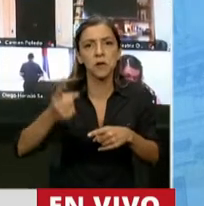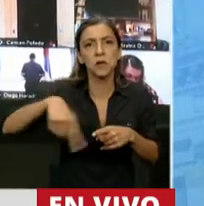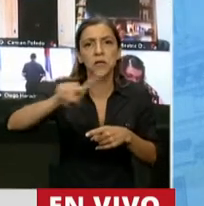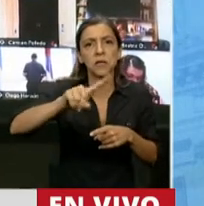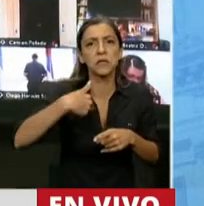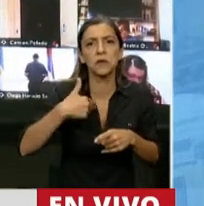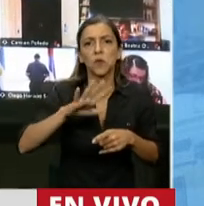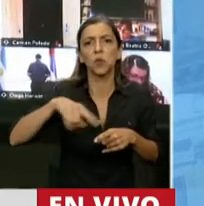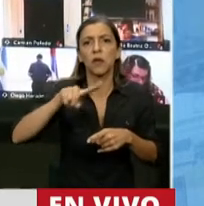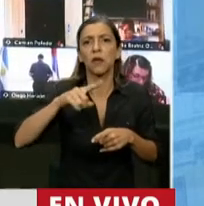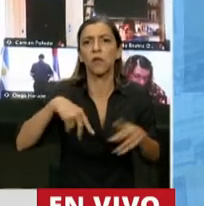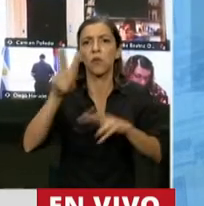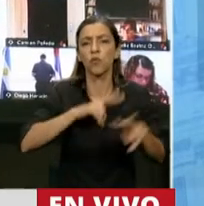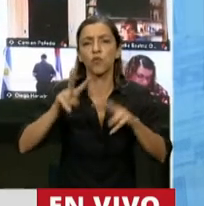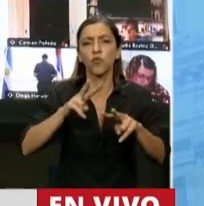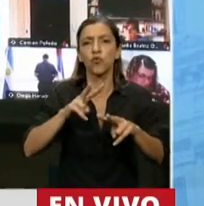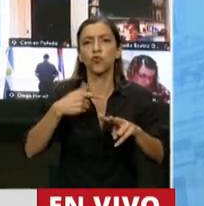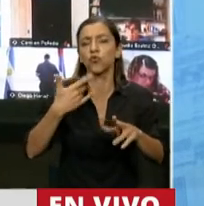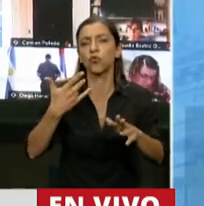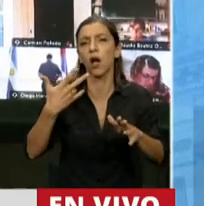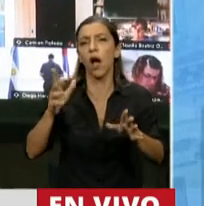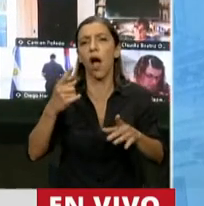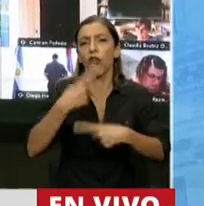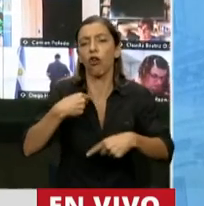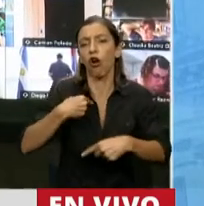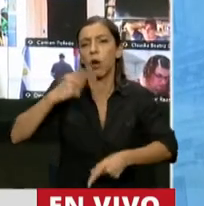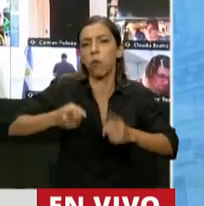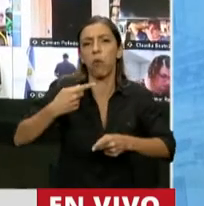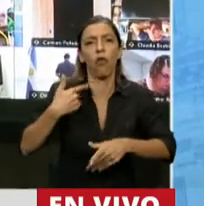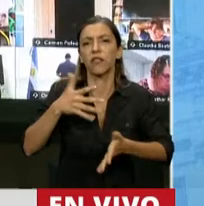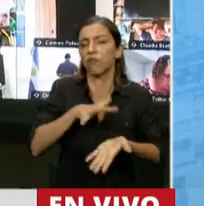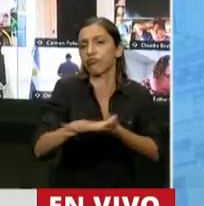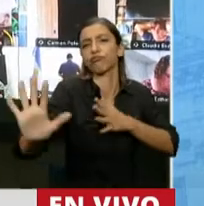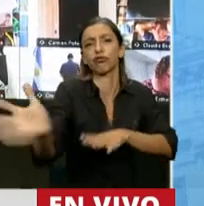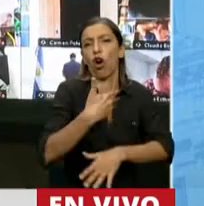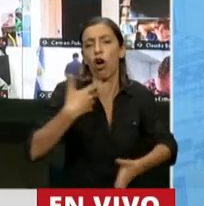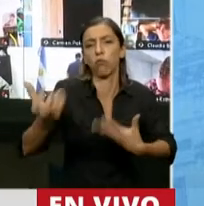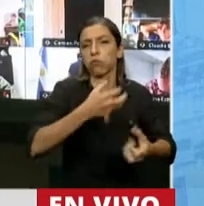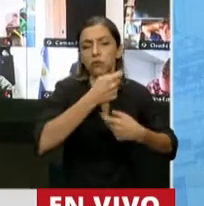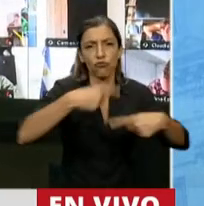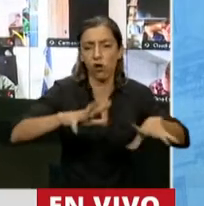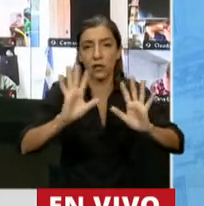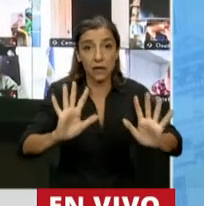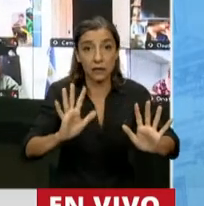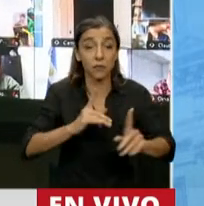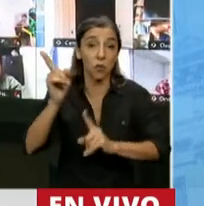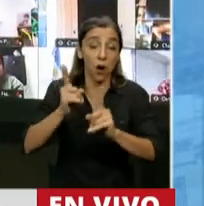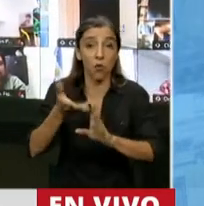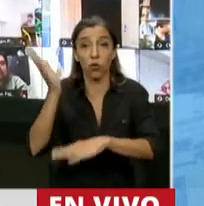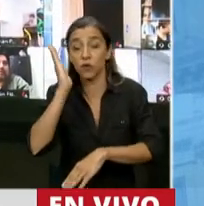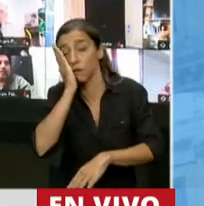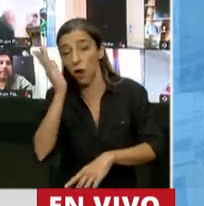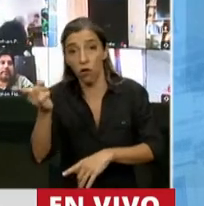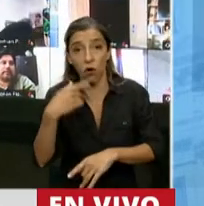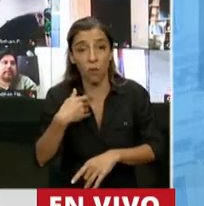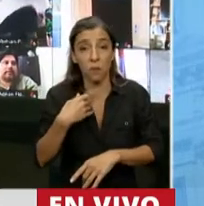Ni ustedes saben lo que hoy se está votando acá, porque hace, les cuento, mientras algunos se fueron a dormir a las 4 de la mañana